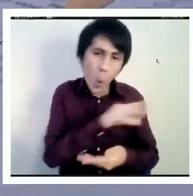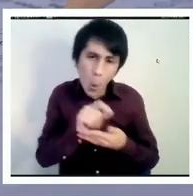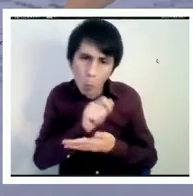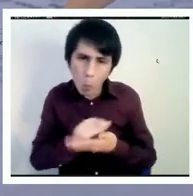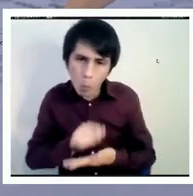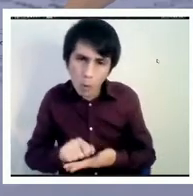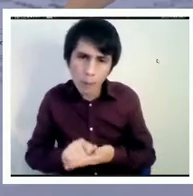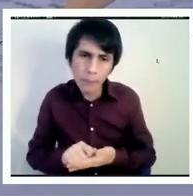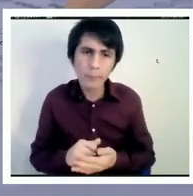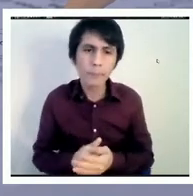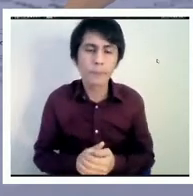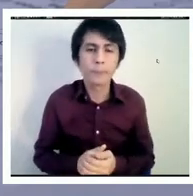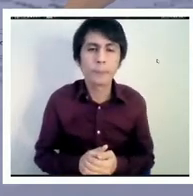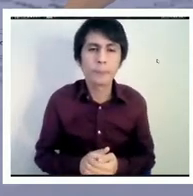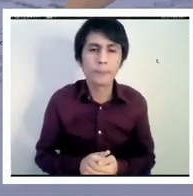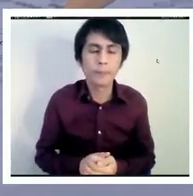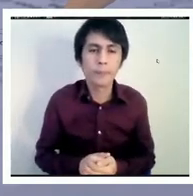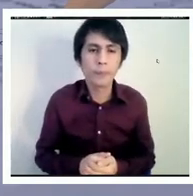también